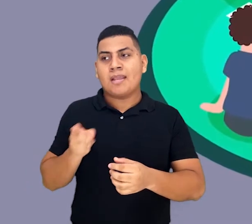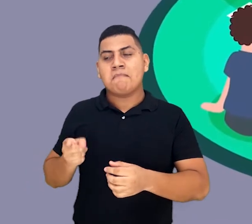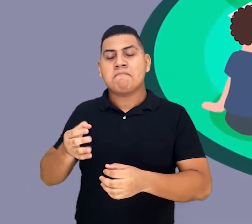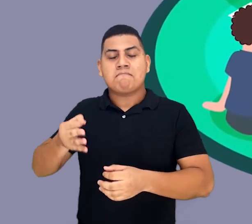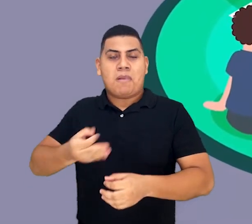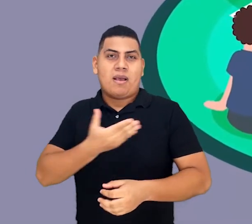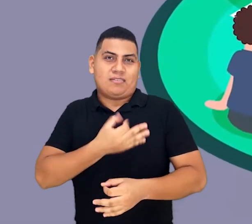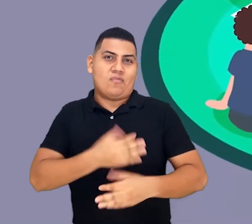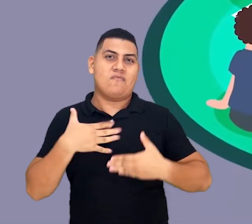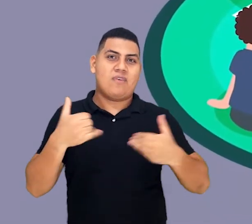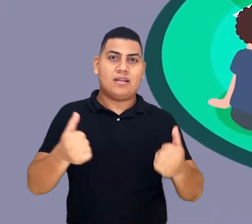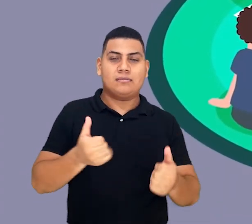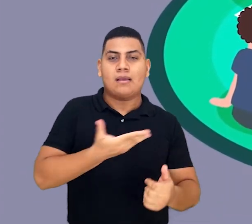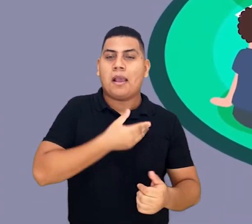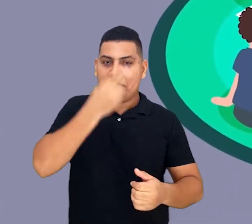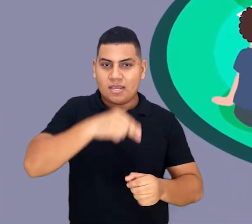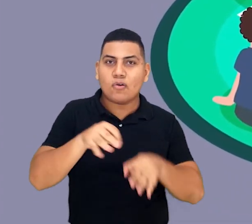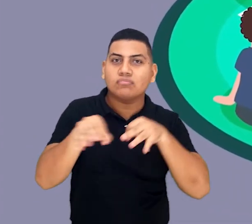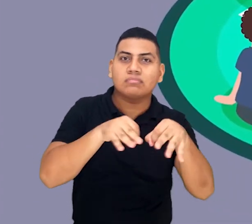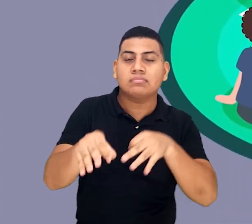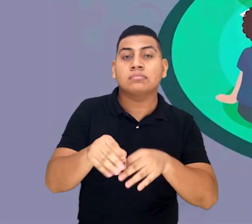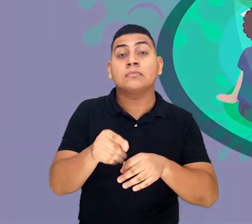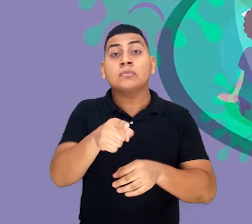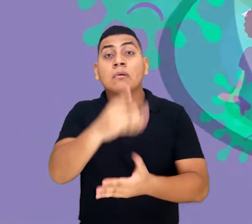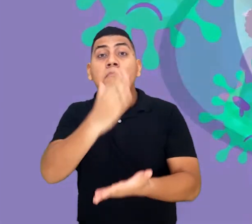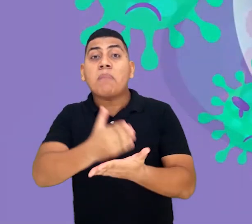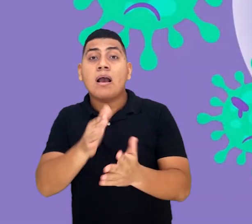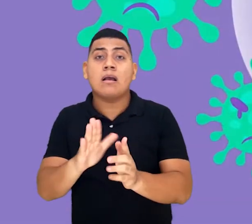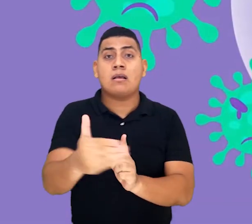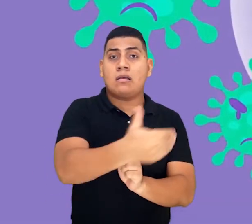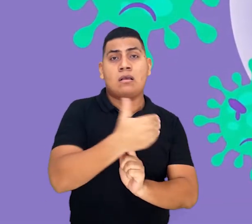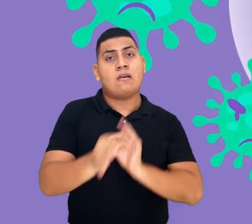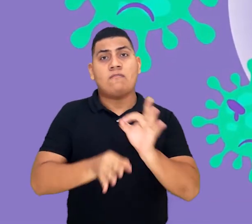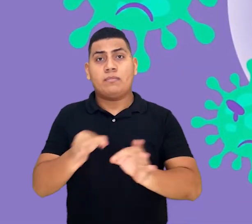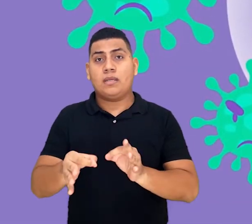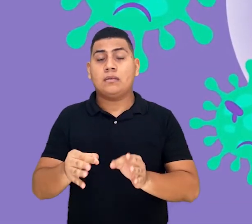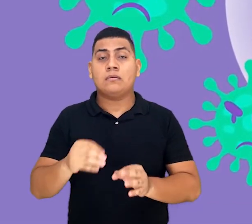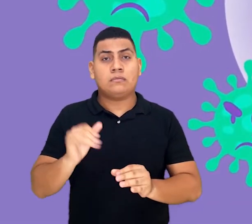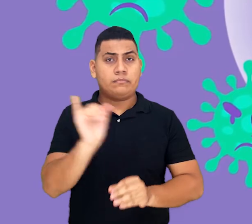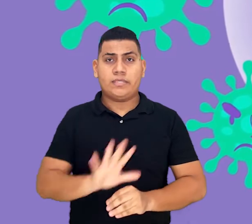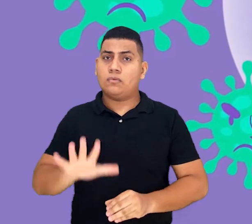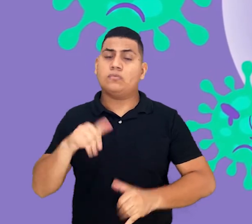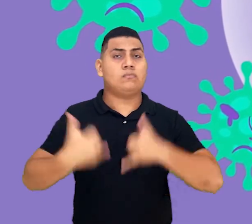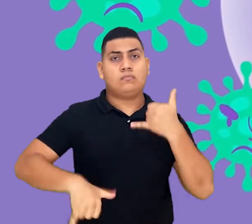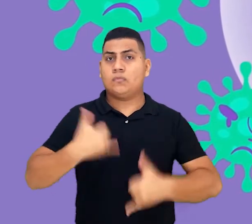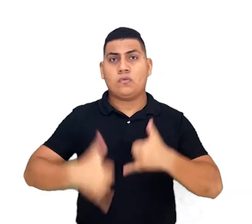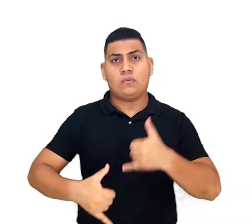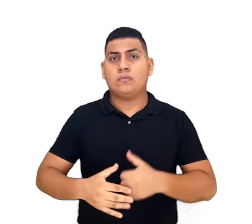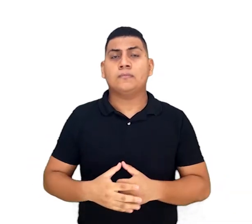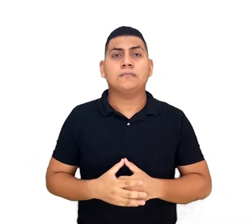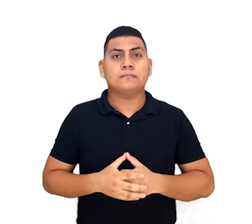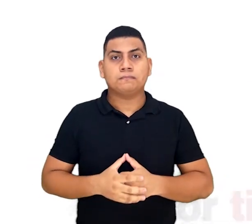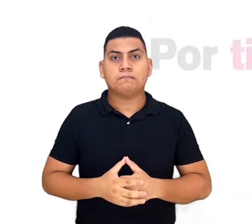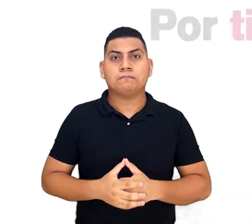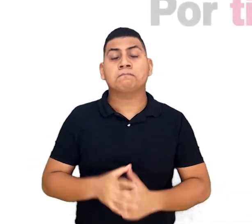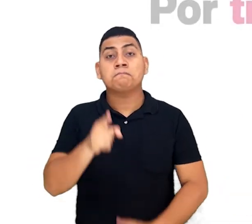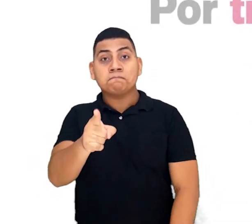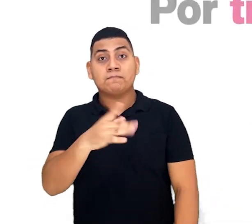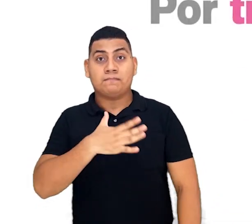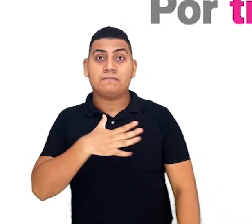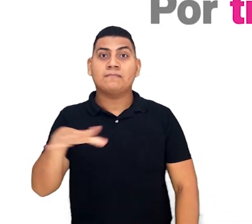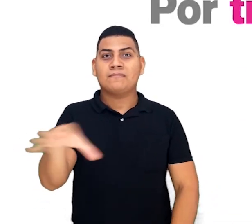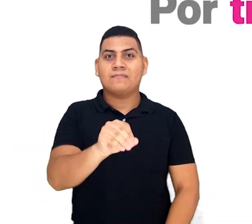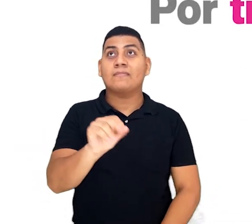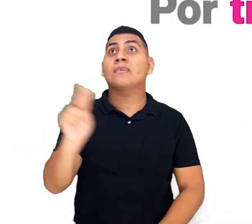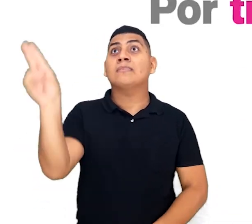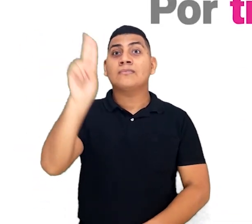no pongan en riesgo sus vidas ni las de sus familiares protejamos a los que amamos este virus no es un juego por ti,